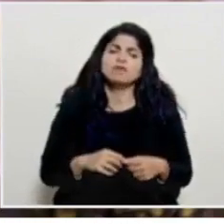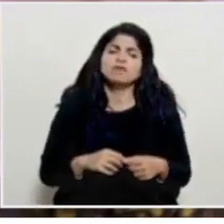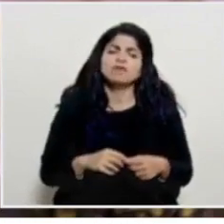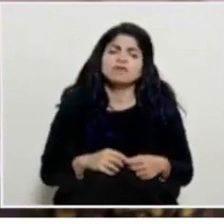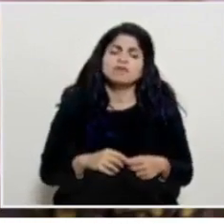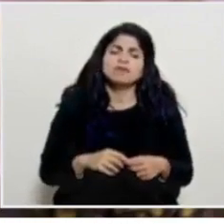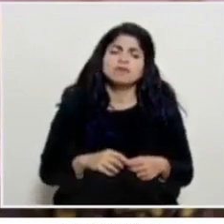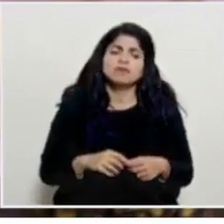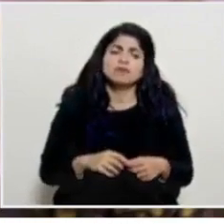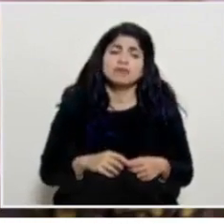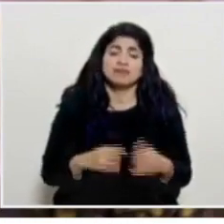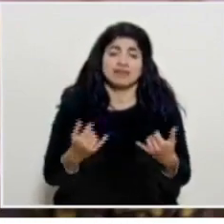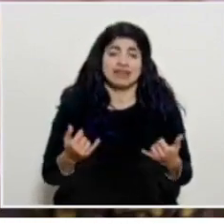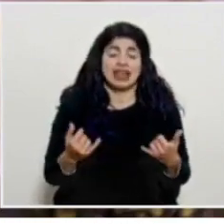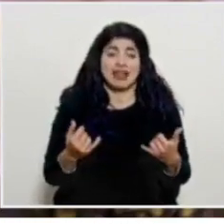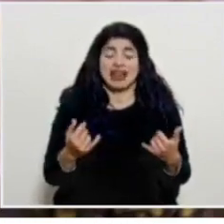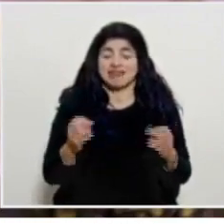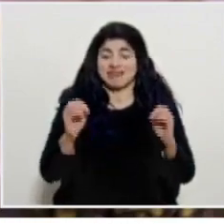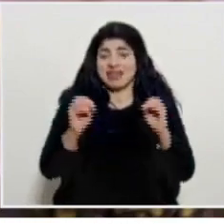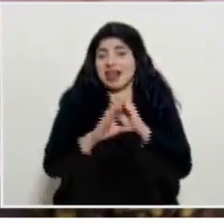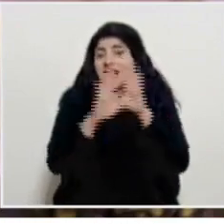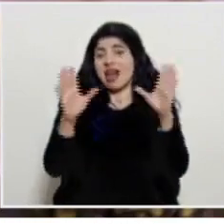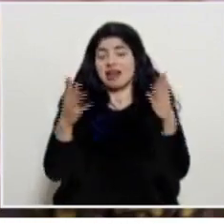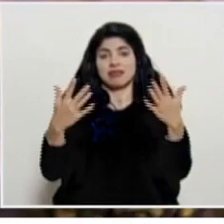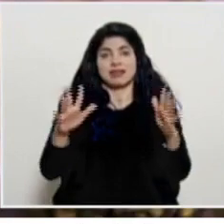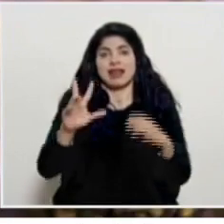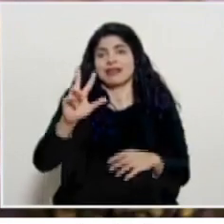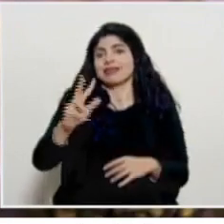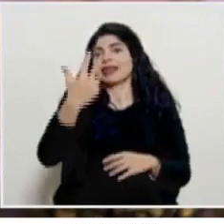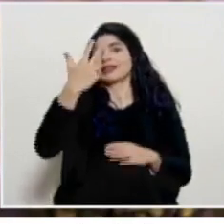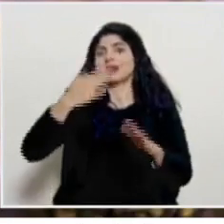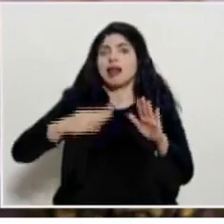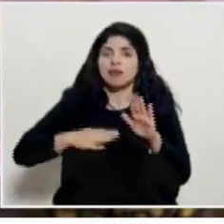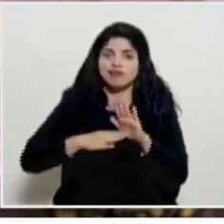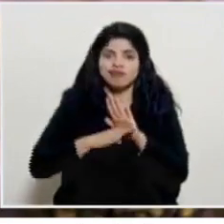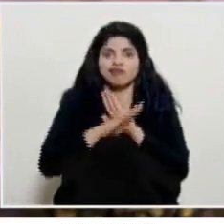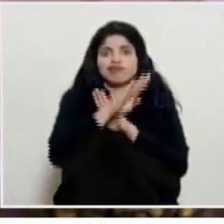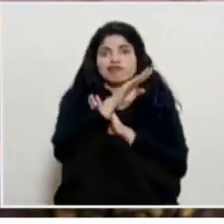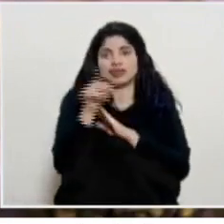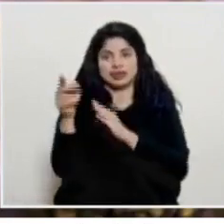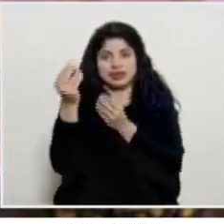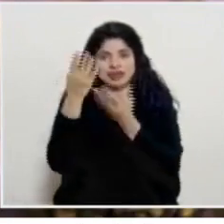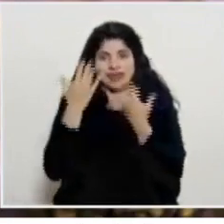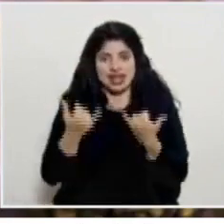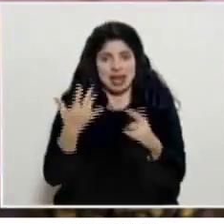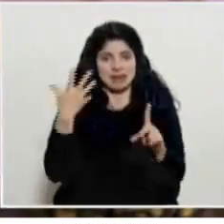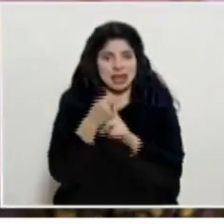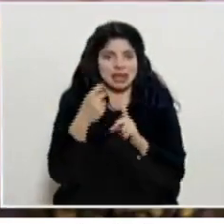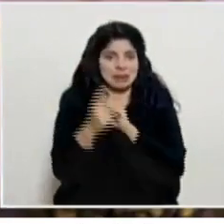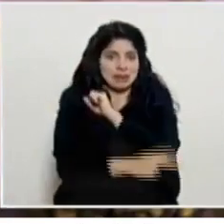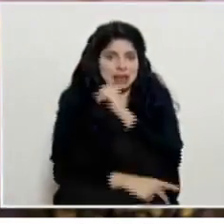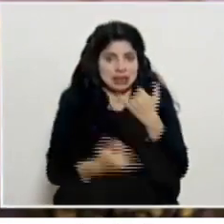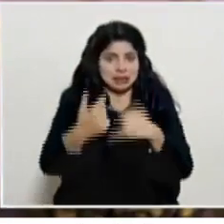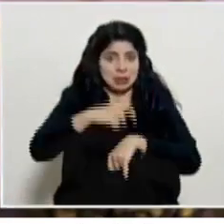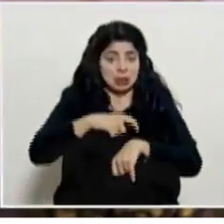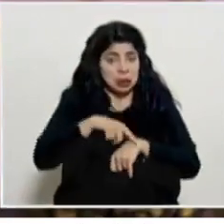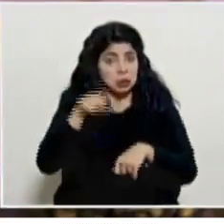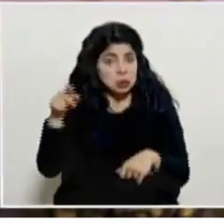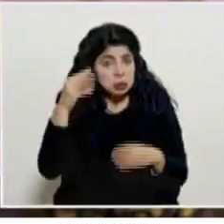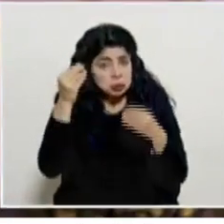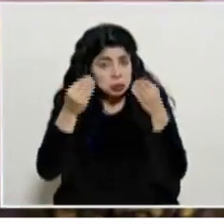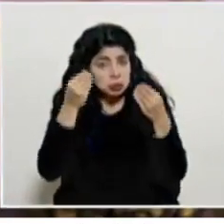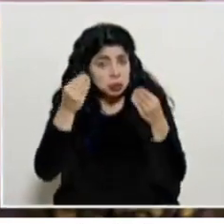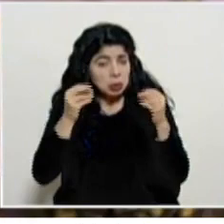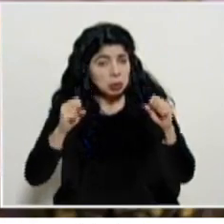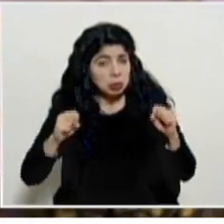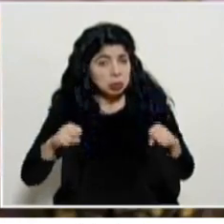la inminente tercera ola que ustedes han mencionado atraviesa el país en este momento ¿valoran ustedes